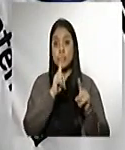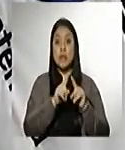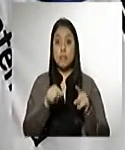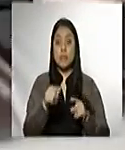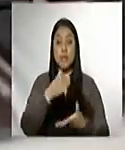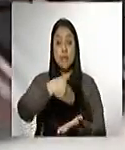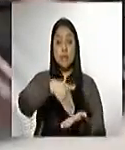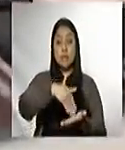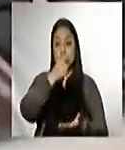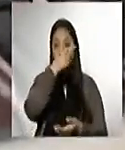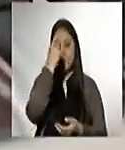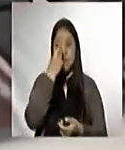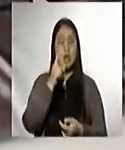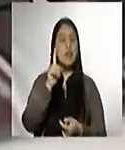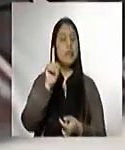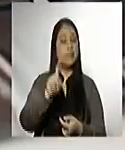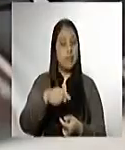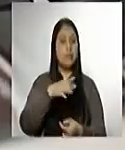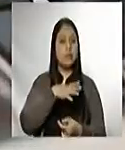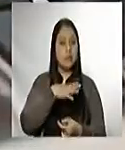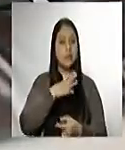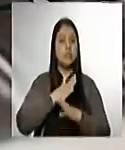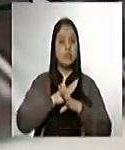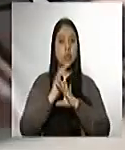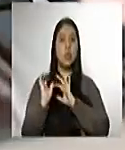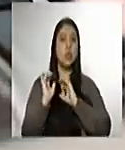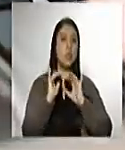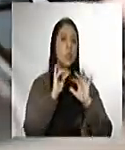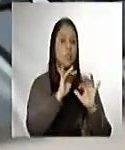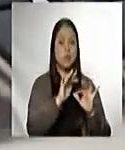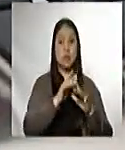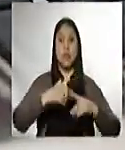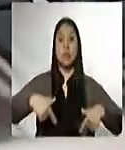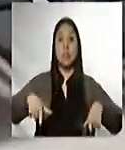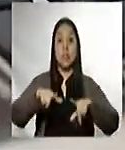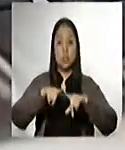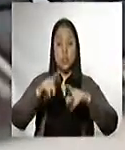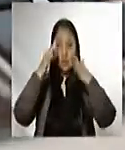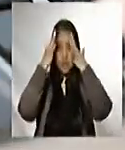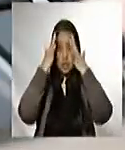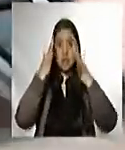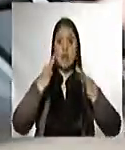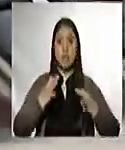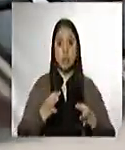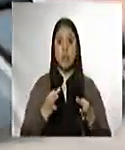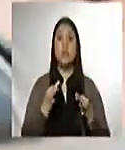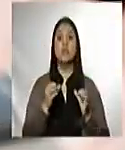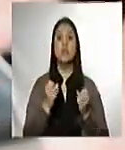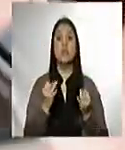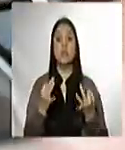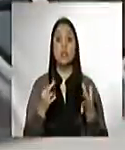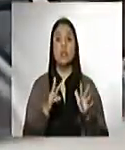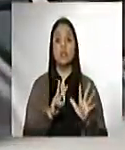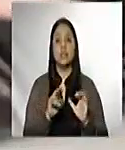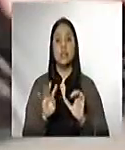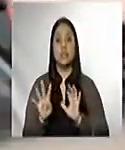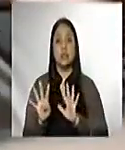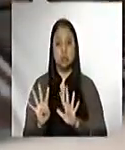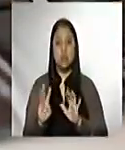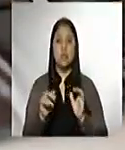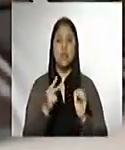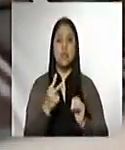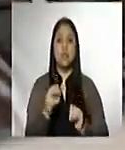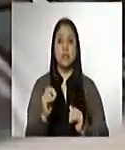de trabajo se deberá cumplir con los aforos establecidos en el acuerdo número setenta y nueve veinte veinte